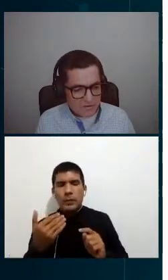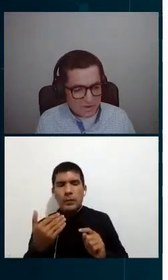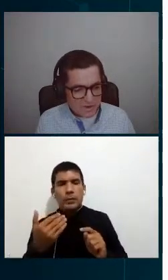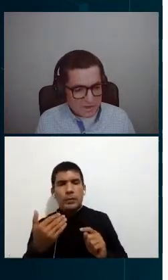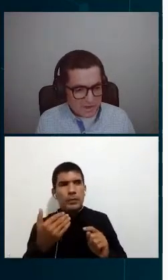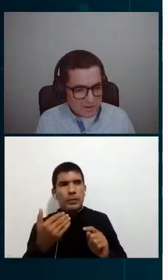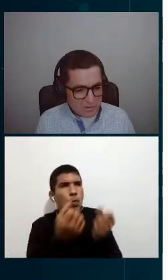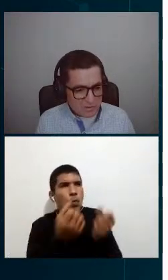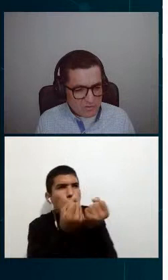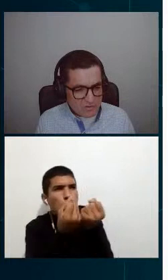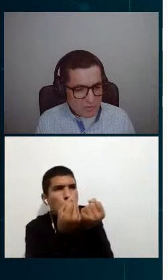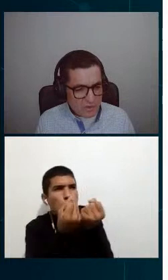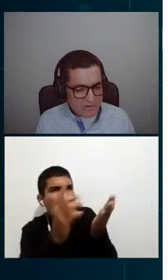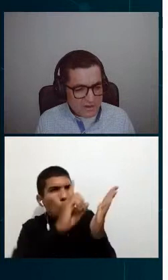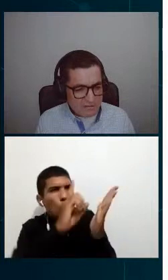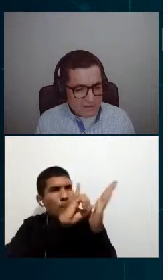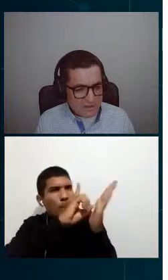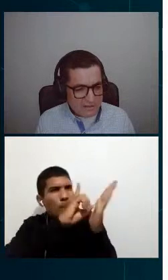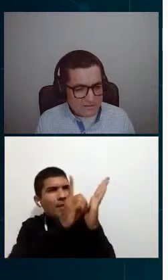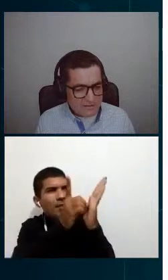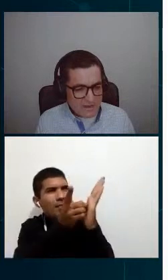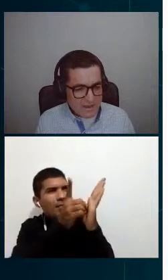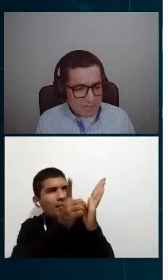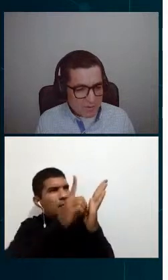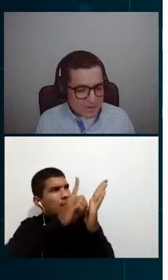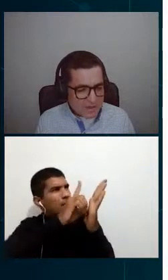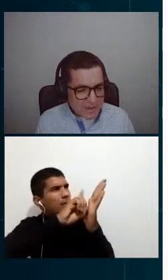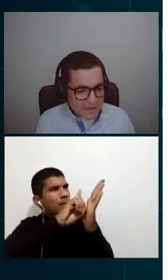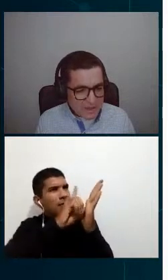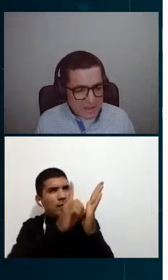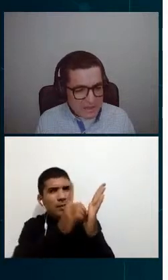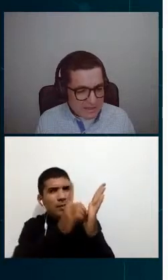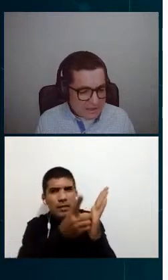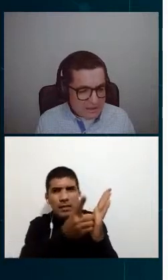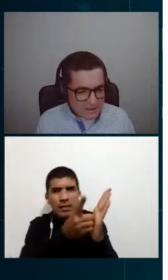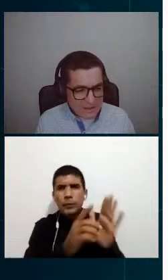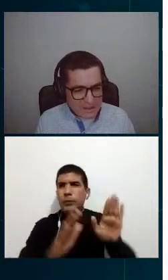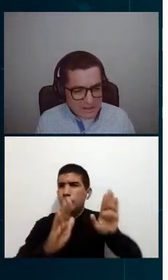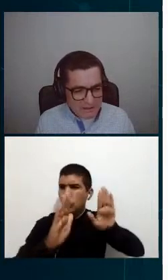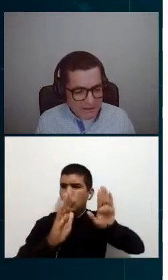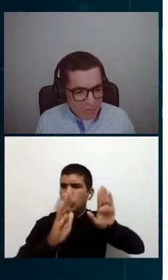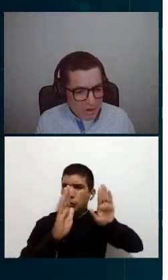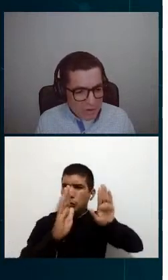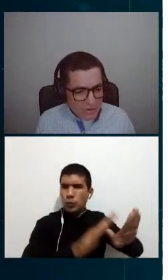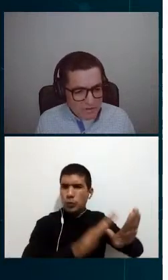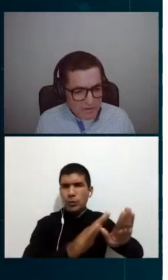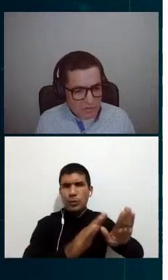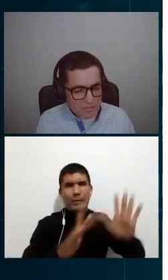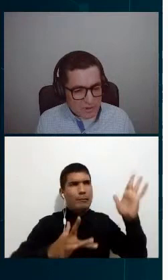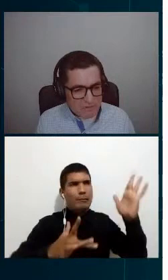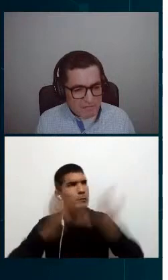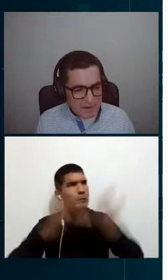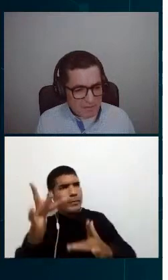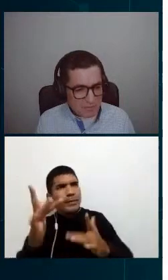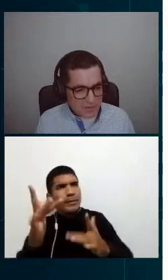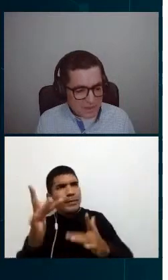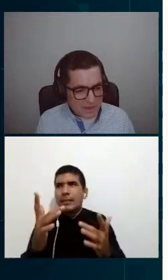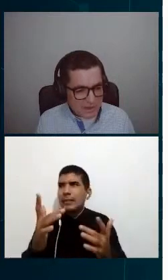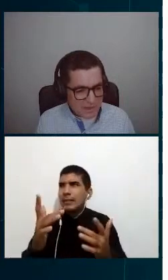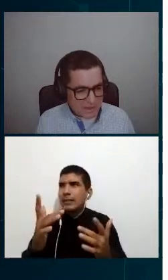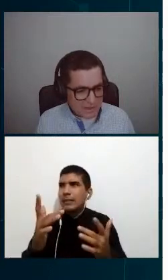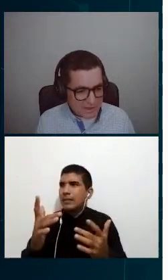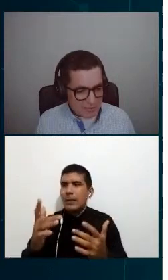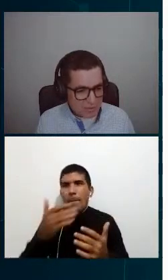comercio. Entonces, algunas actividades, pues, requieren una notificación previa para